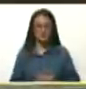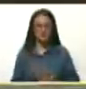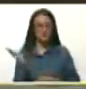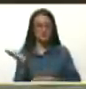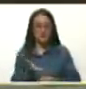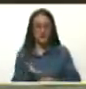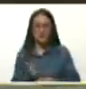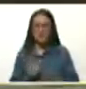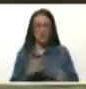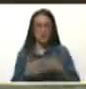nuestra solidaridad. Gracias.